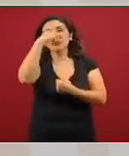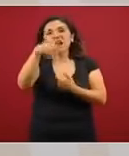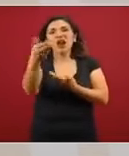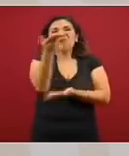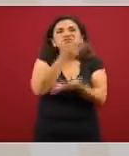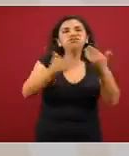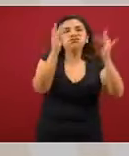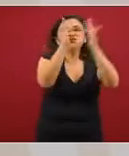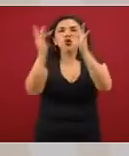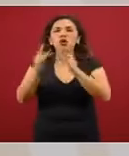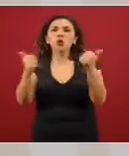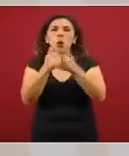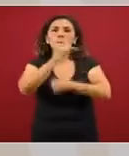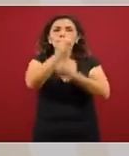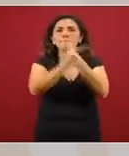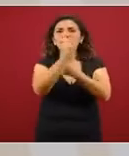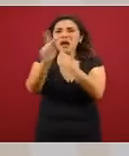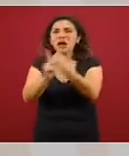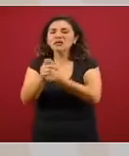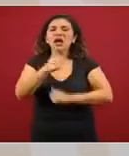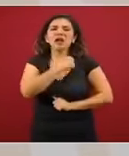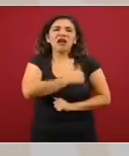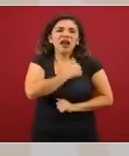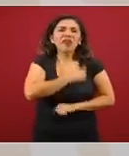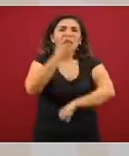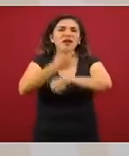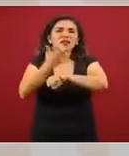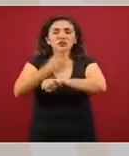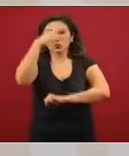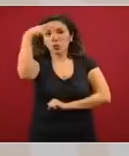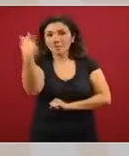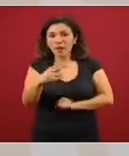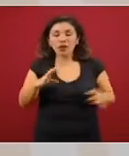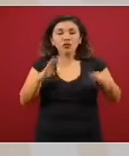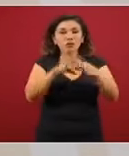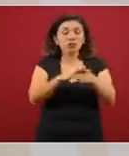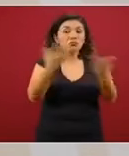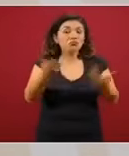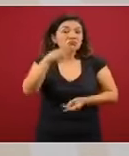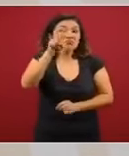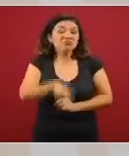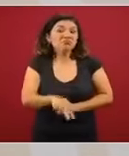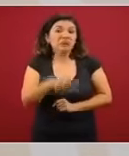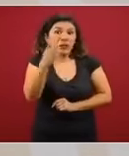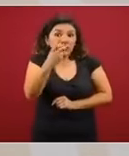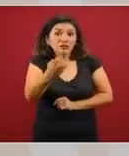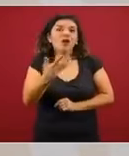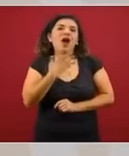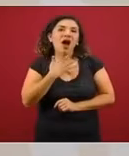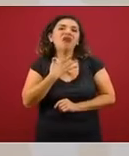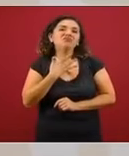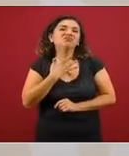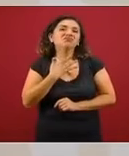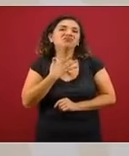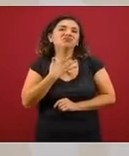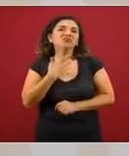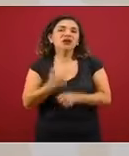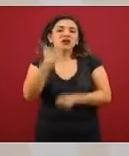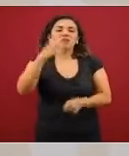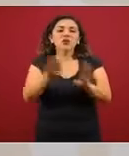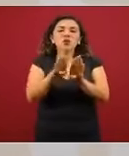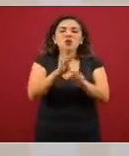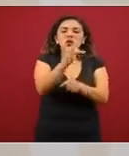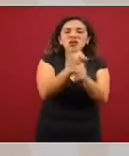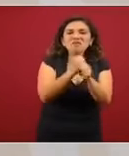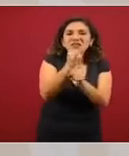entre los países, entre Canadá, Estados Unidos y México. Y sin duda, esto afecta de manera directa la investigación,